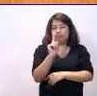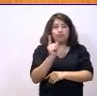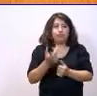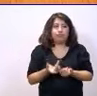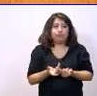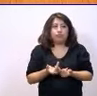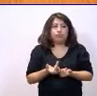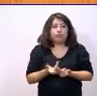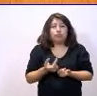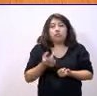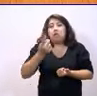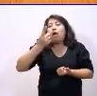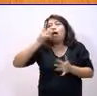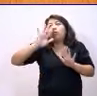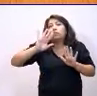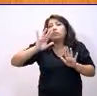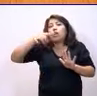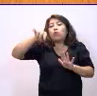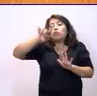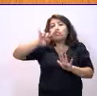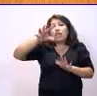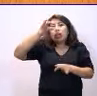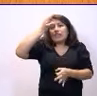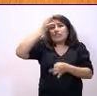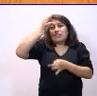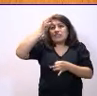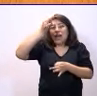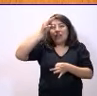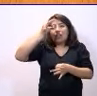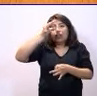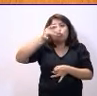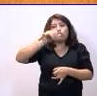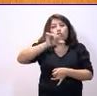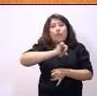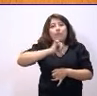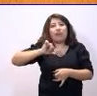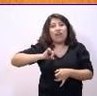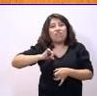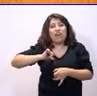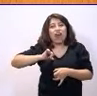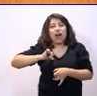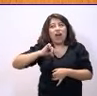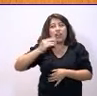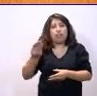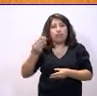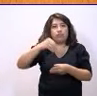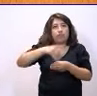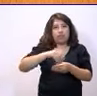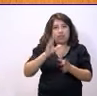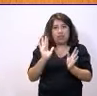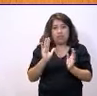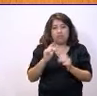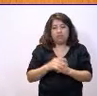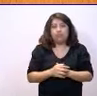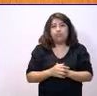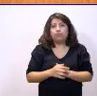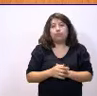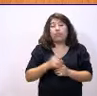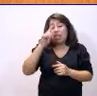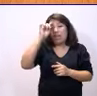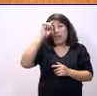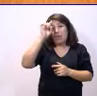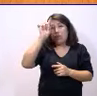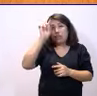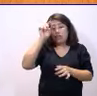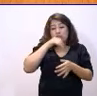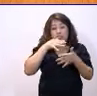estén ustedes incorporando datos de la educación privada concertada. Pero, además, le voy a decir una cosa. Ya, a día de hoy, con los profesores que ustedes